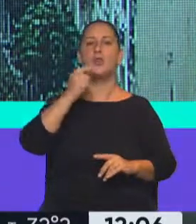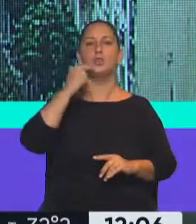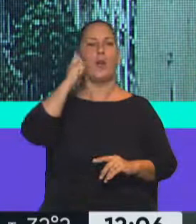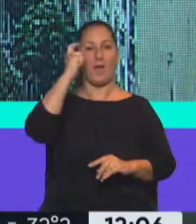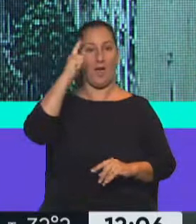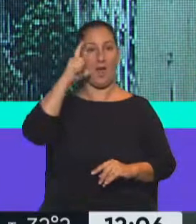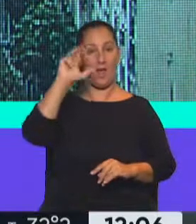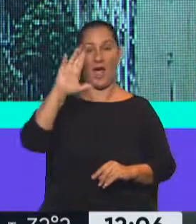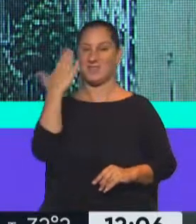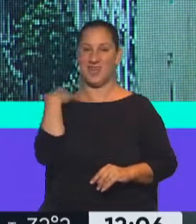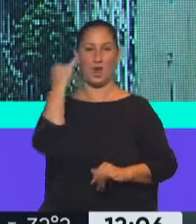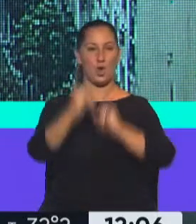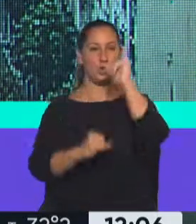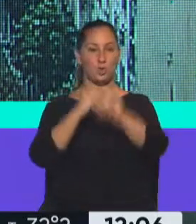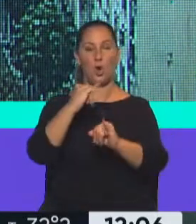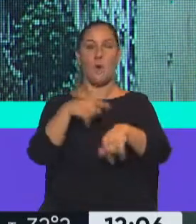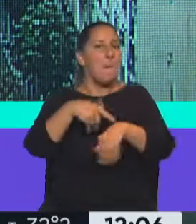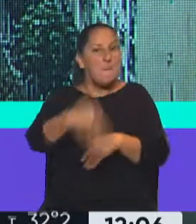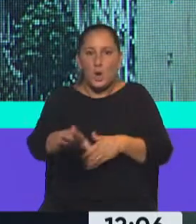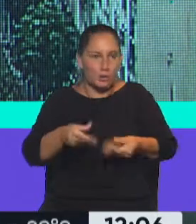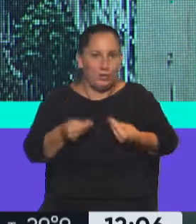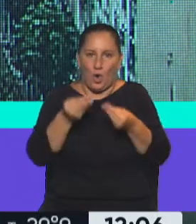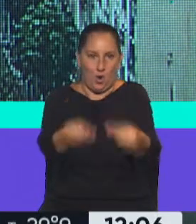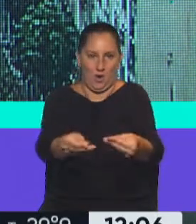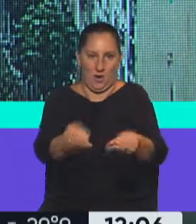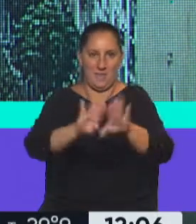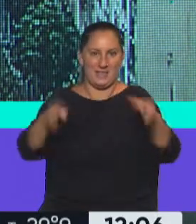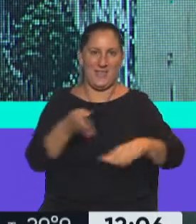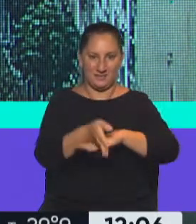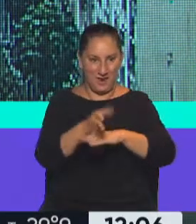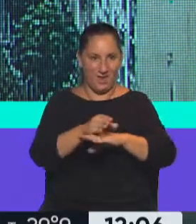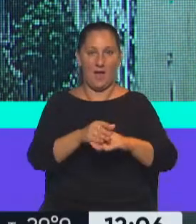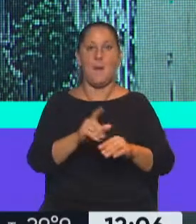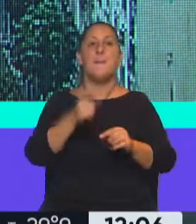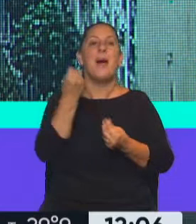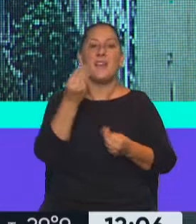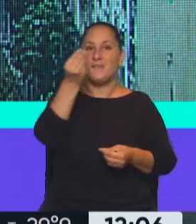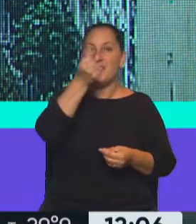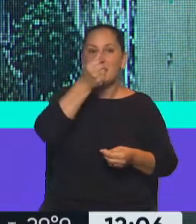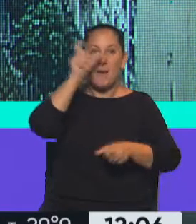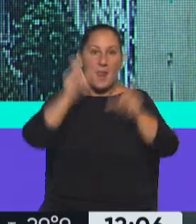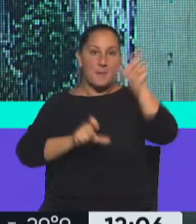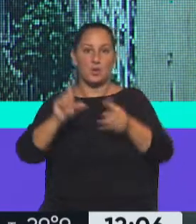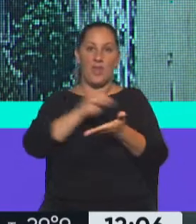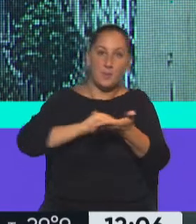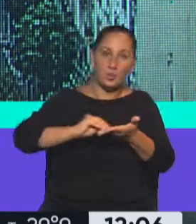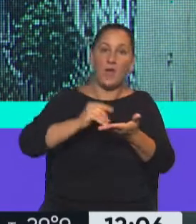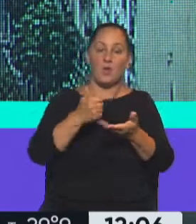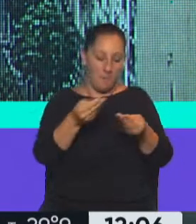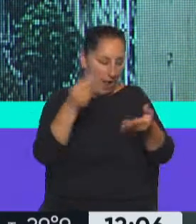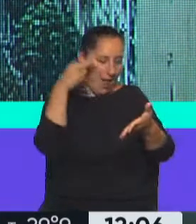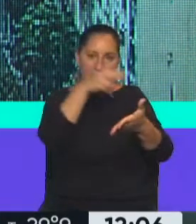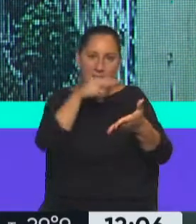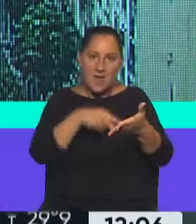la idea es que ingrese lo antes posible el acuerdo, que los legisladores lo tengan el fin de semana para poder estudiarlo. Y además,